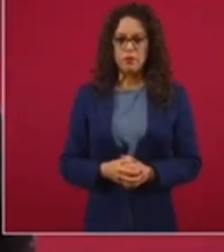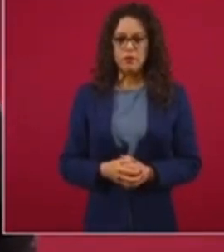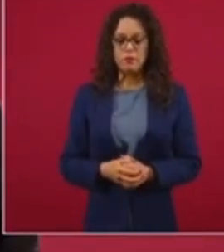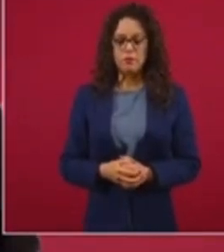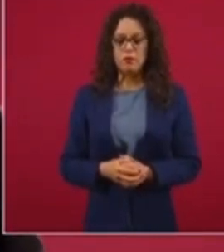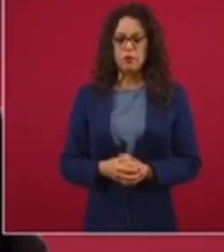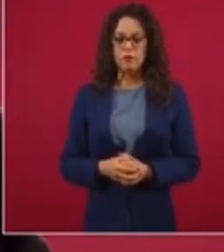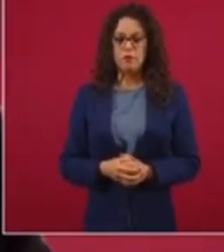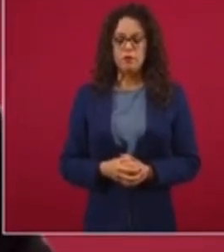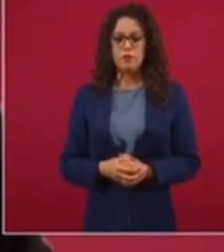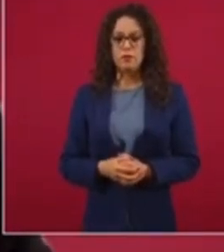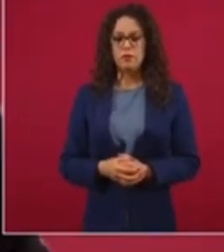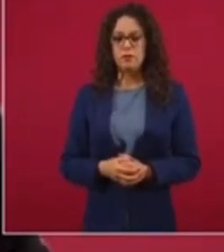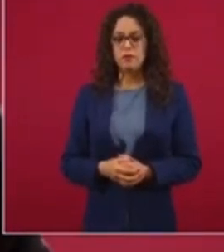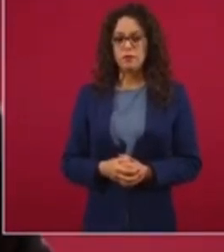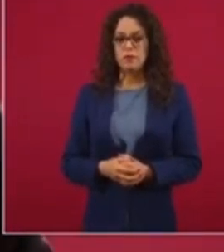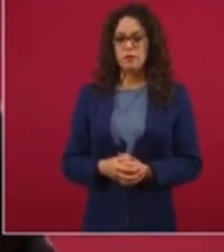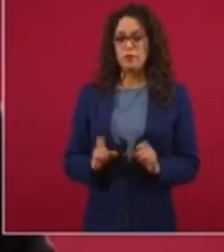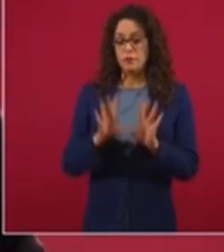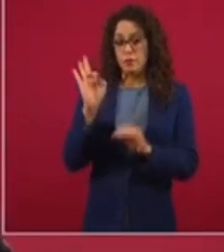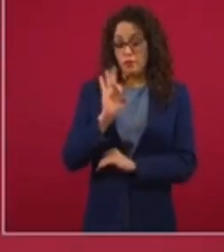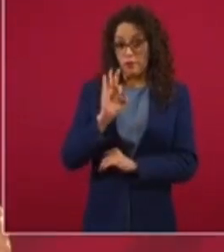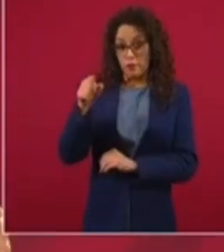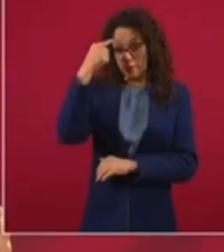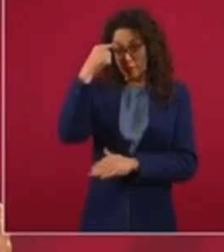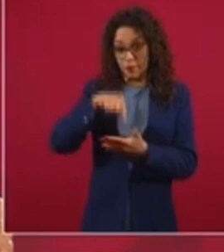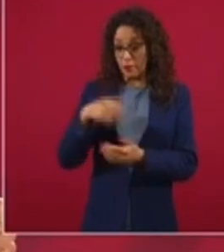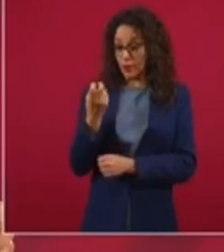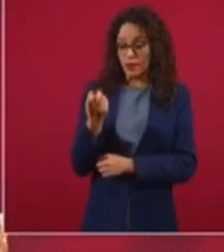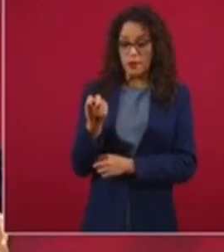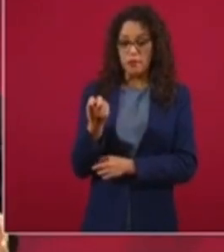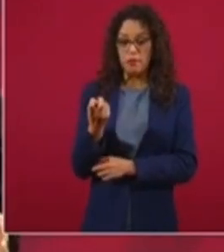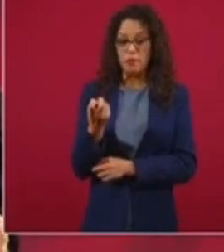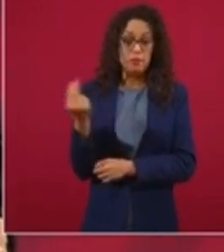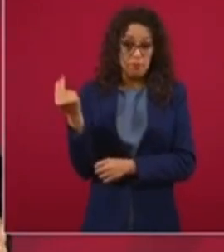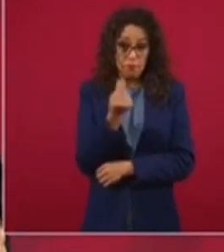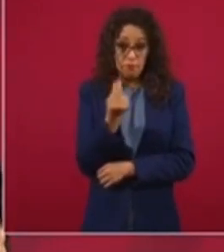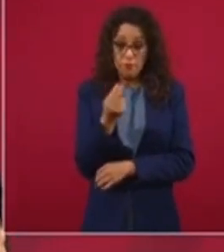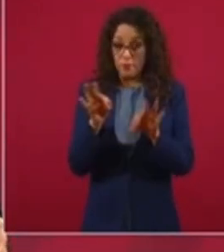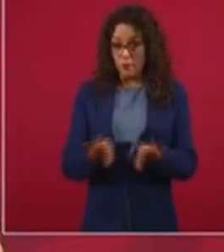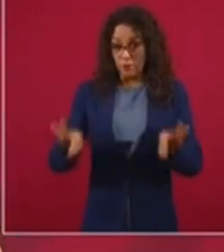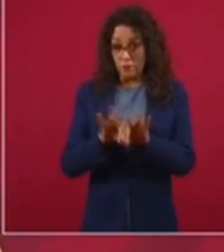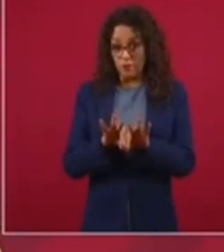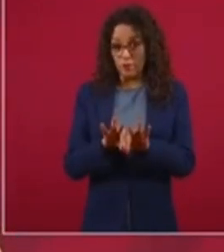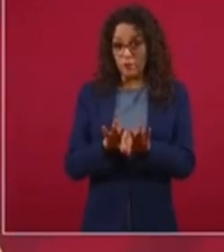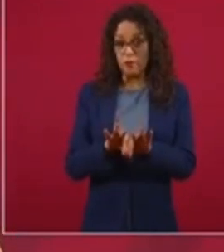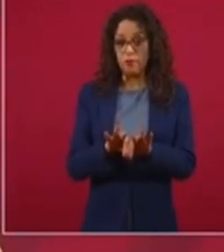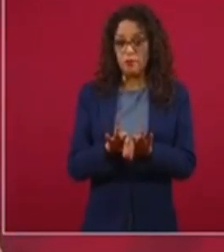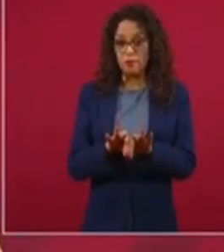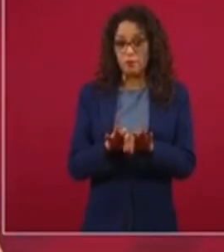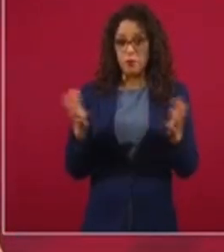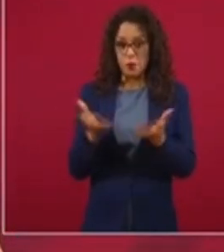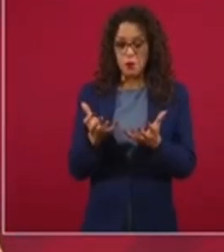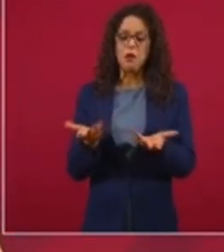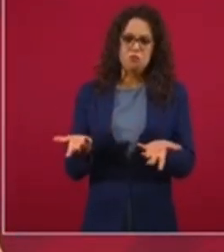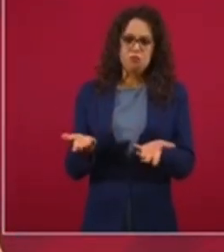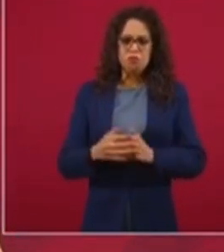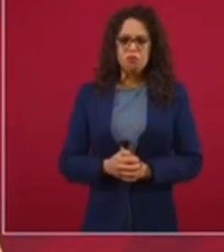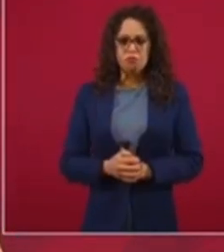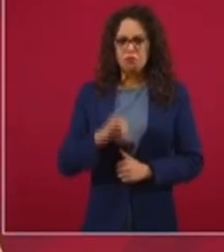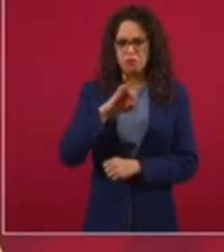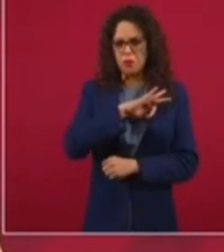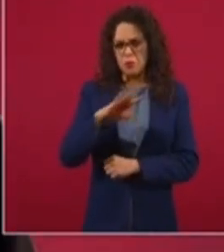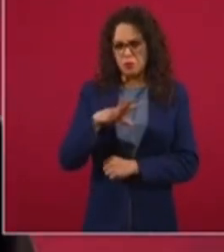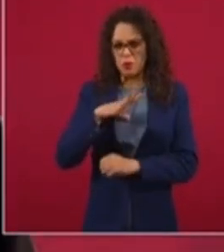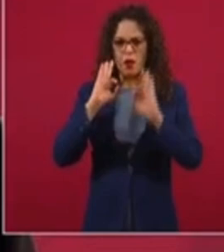si se considera que esto es necesario, importante, hay la